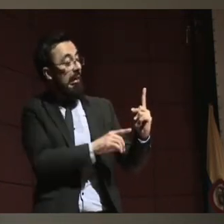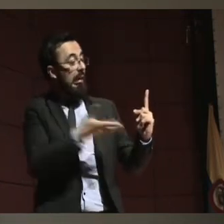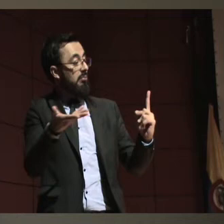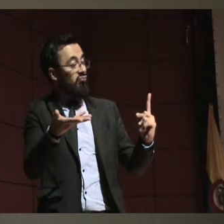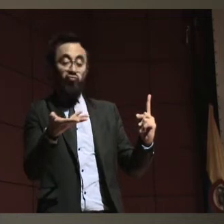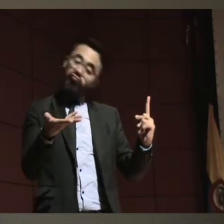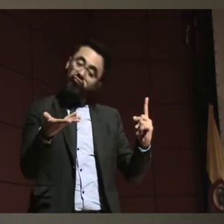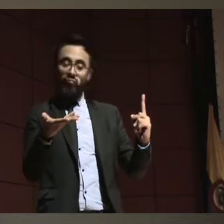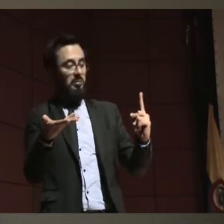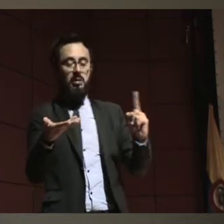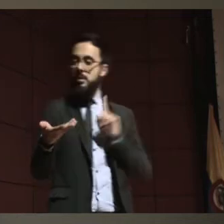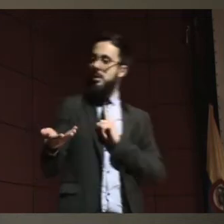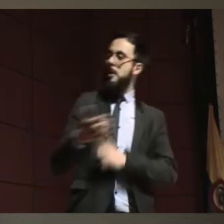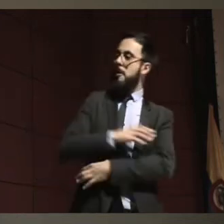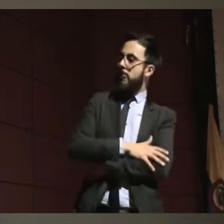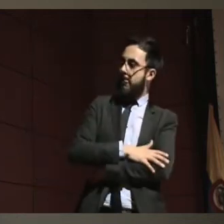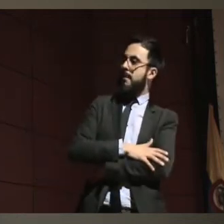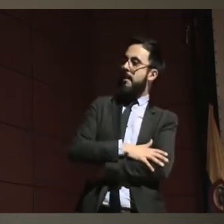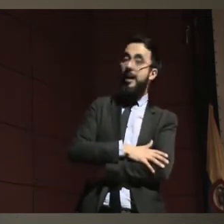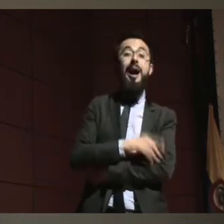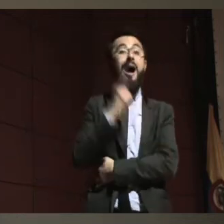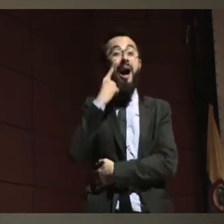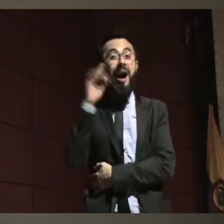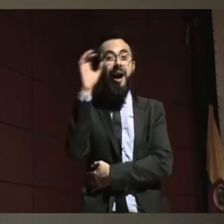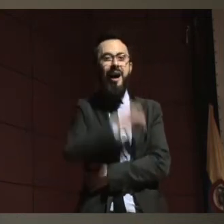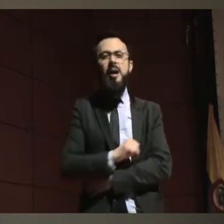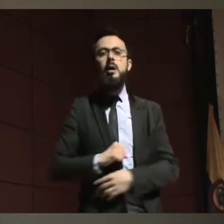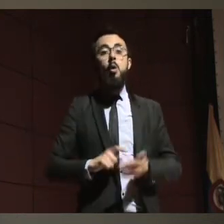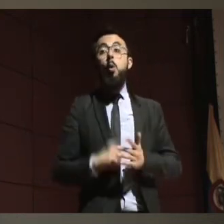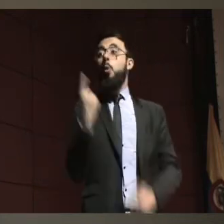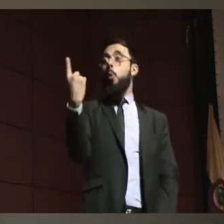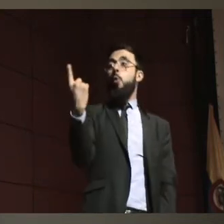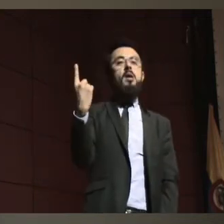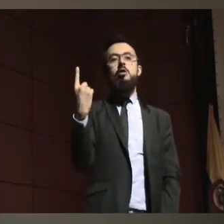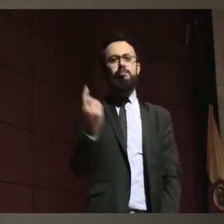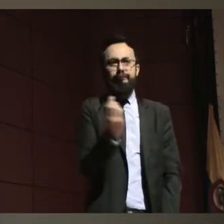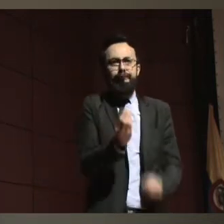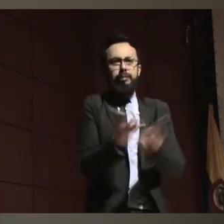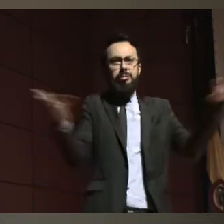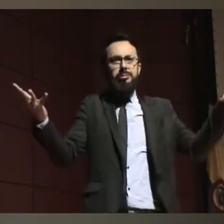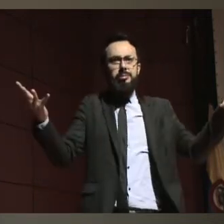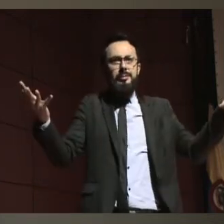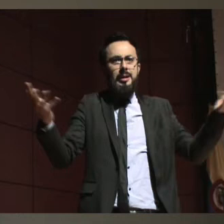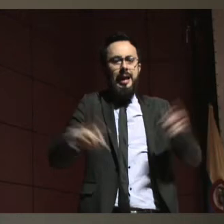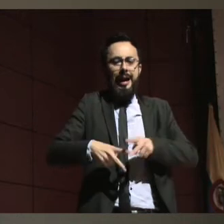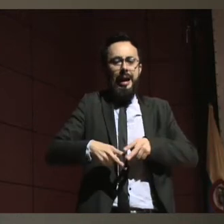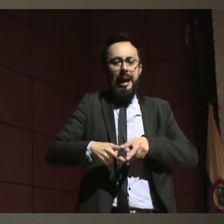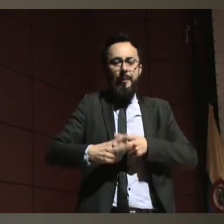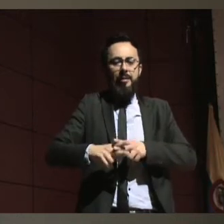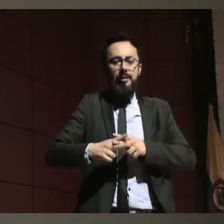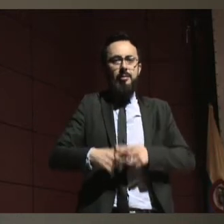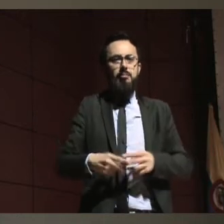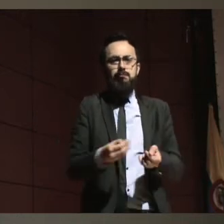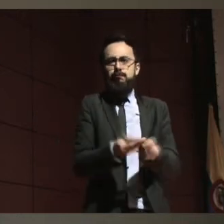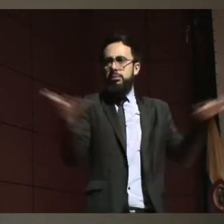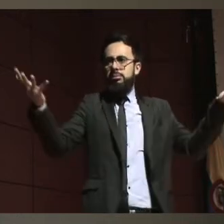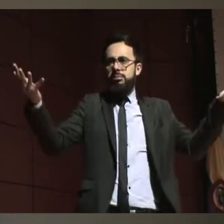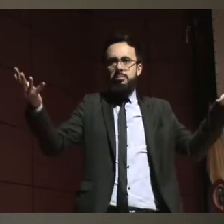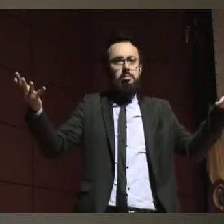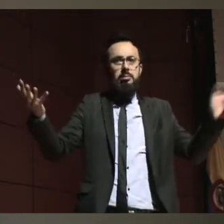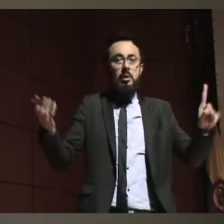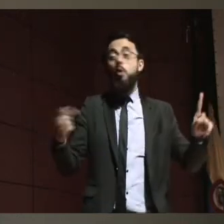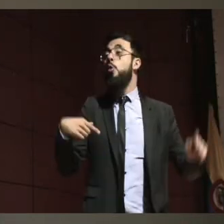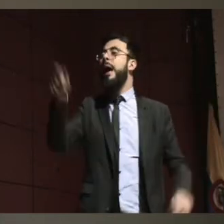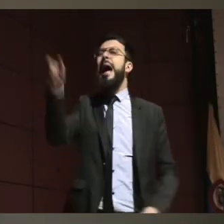hablando de muchas más herramientas diferentes al que una otra persona pueda tomar la decisión, por muy cercana que sea.